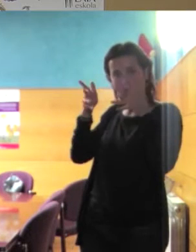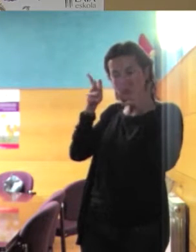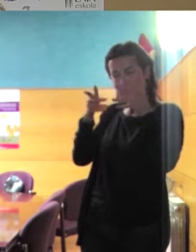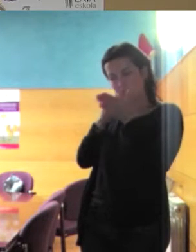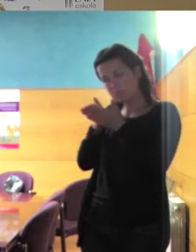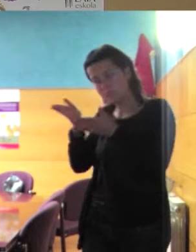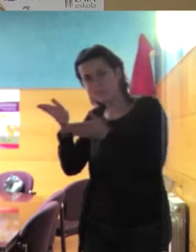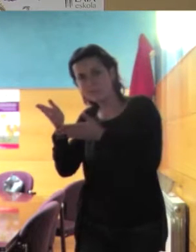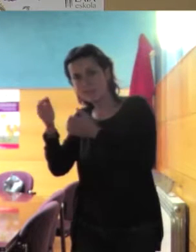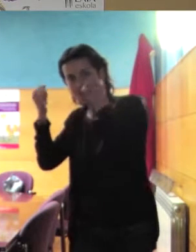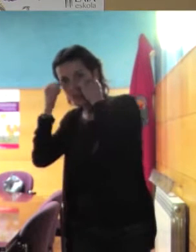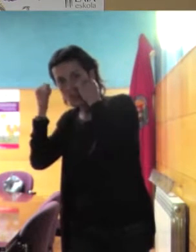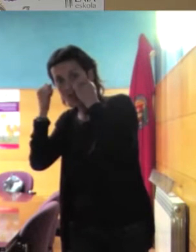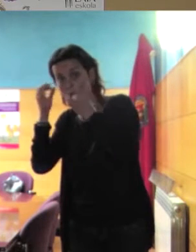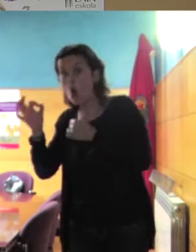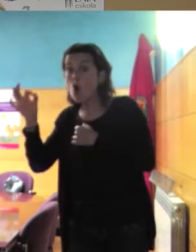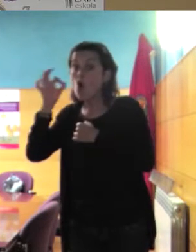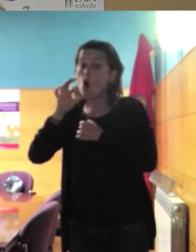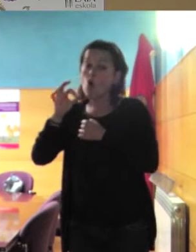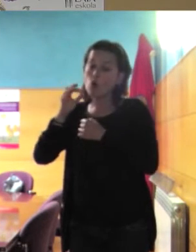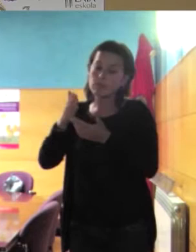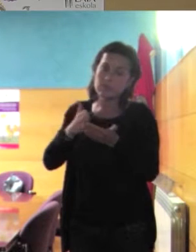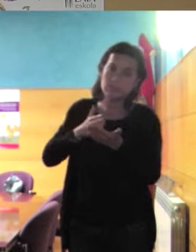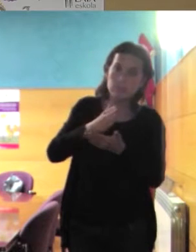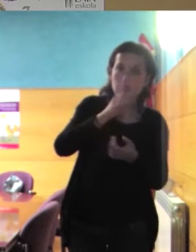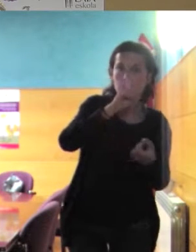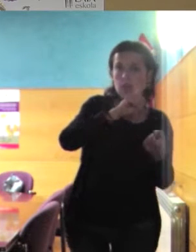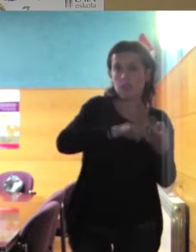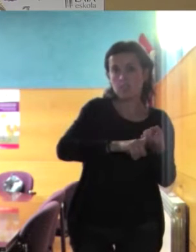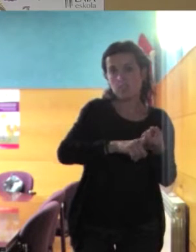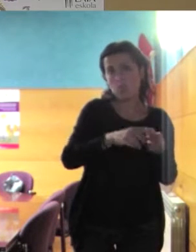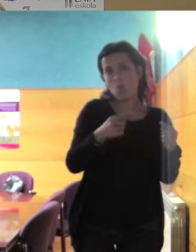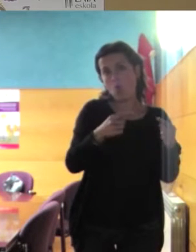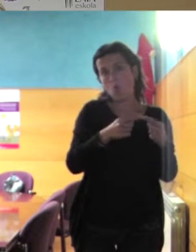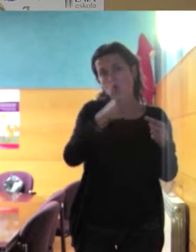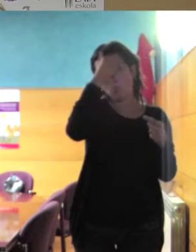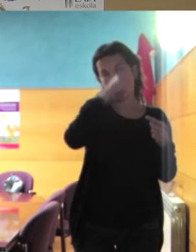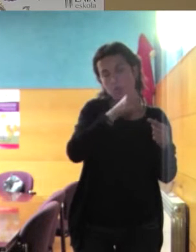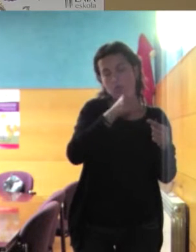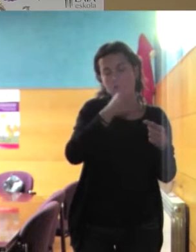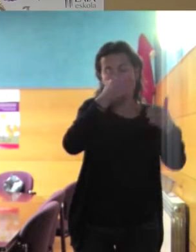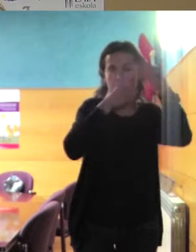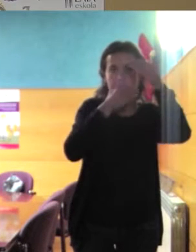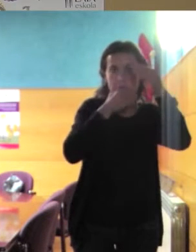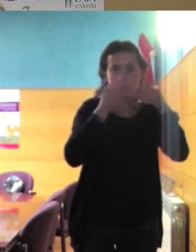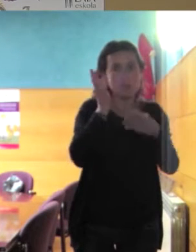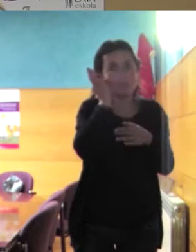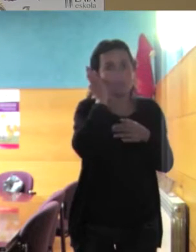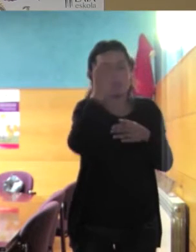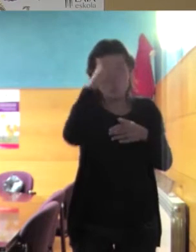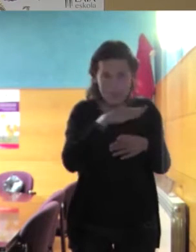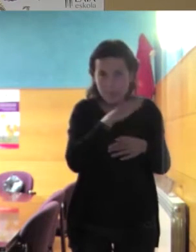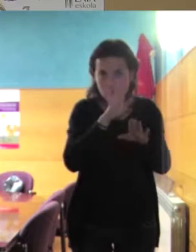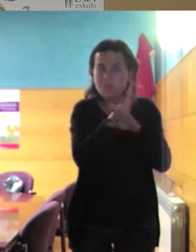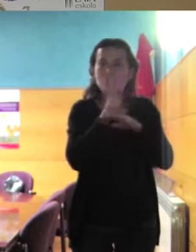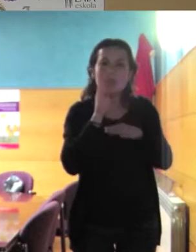o de casarse con un primo de Marruecos como dice su madre y la novela nos